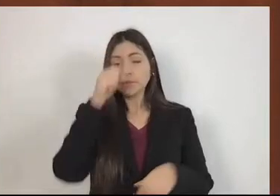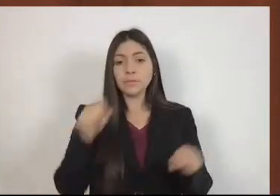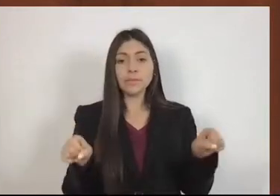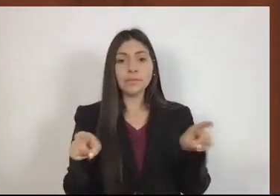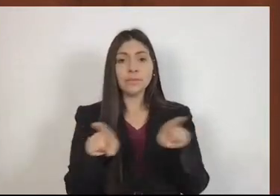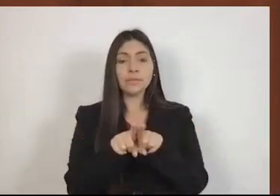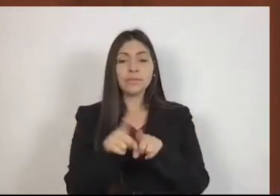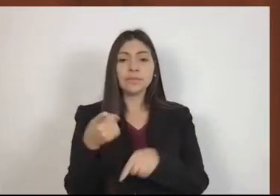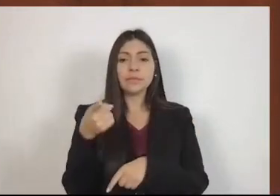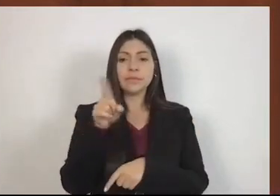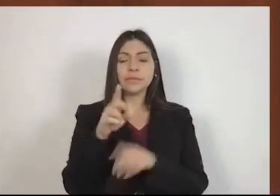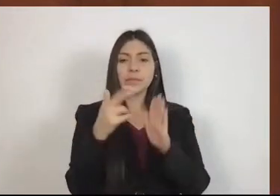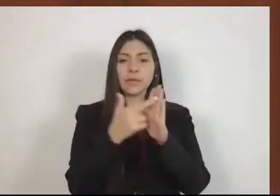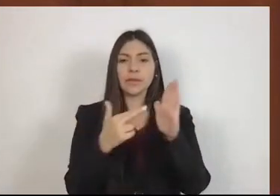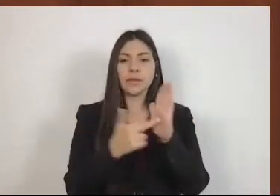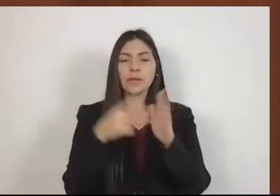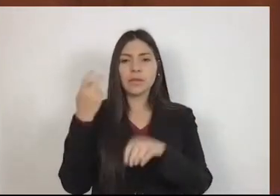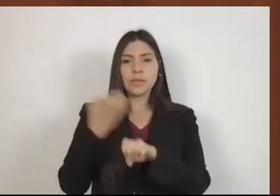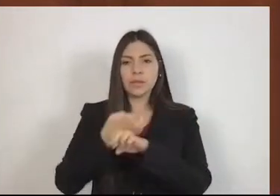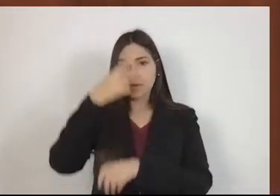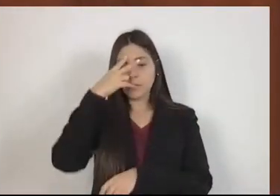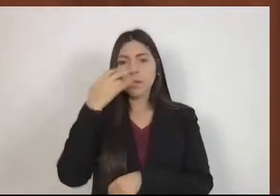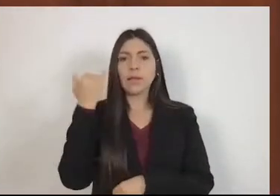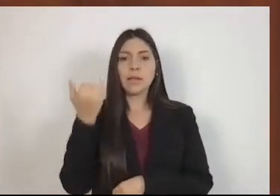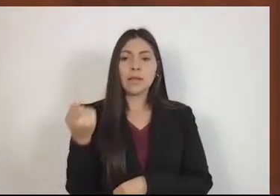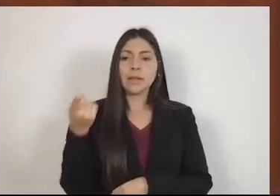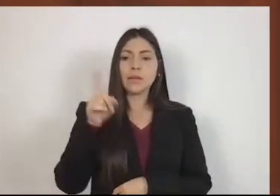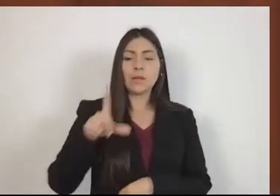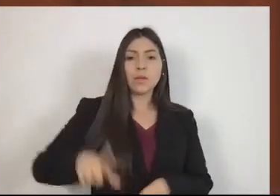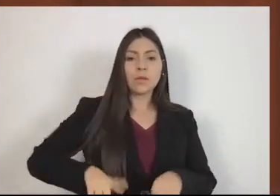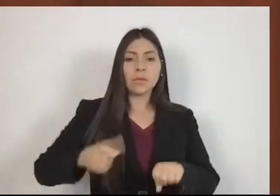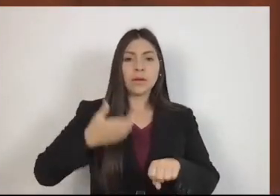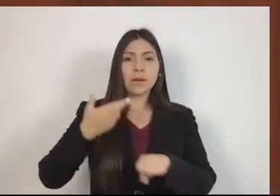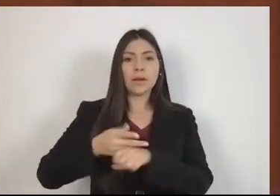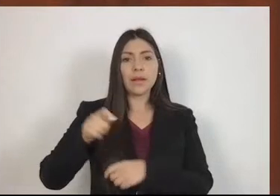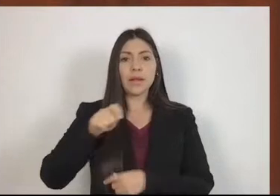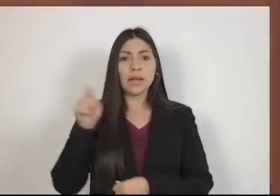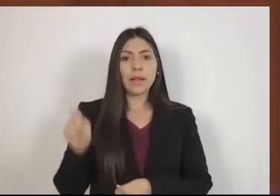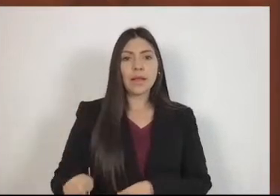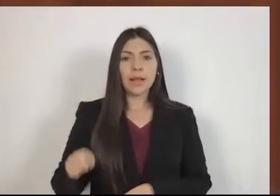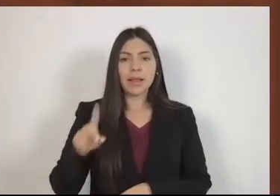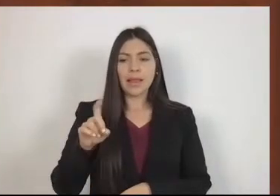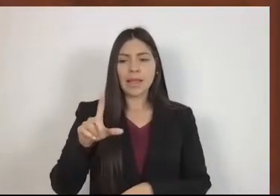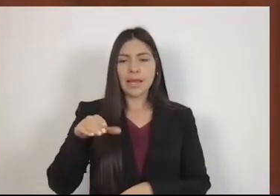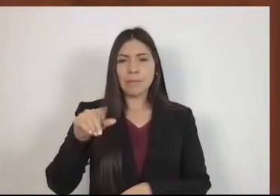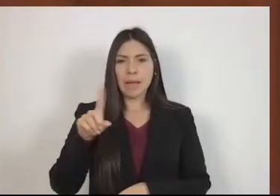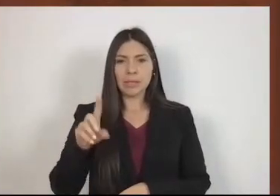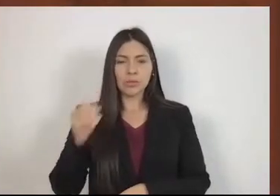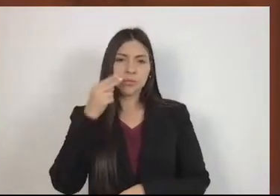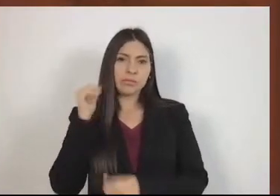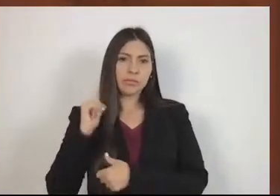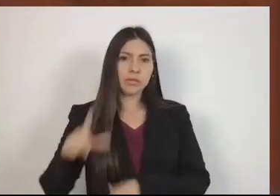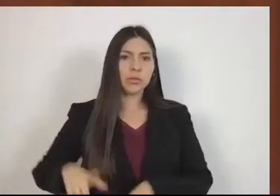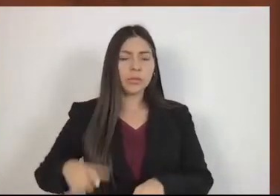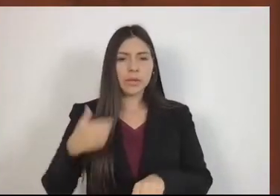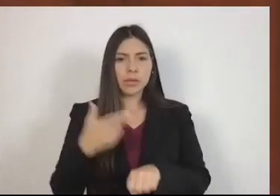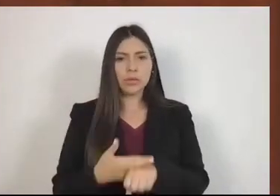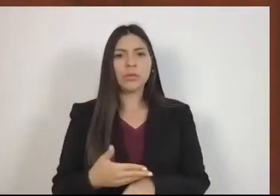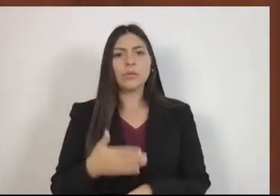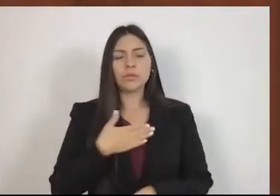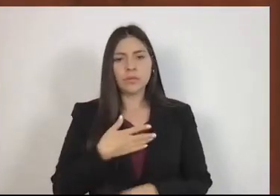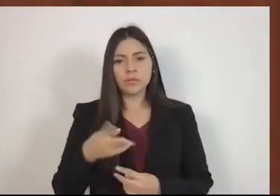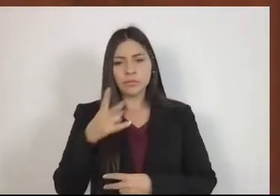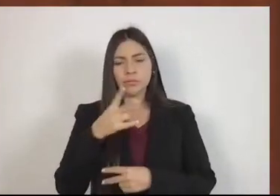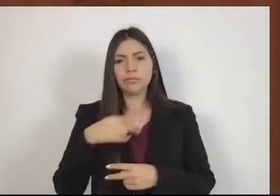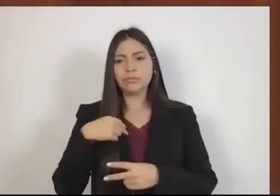y por instrucciones del gobernador Alfeo del Mazo Maza, acudo a esta soberanía para atender la glosa